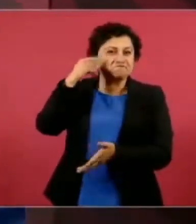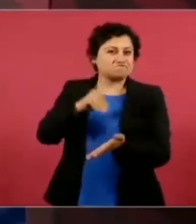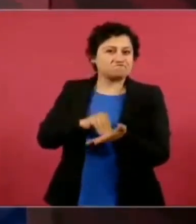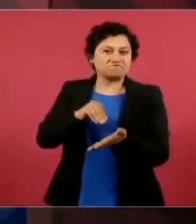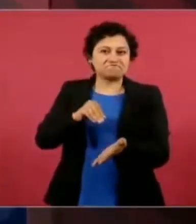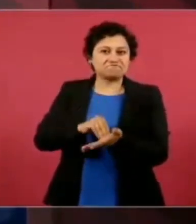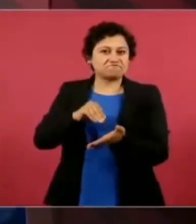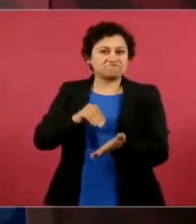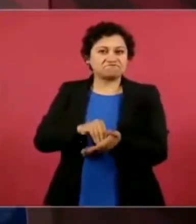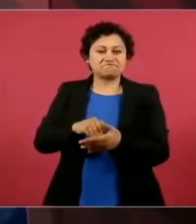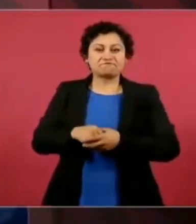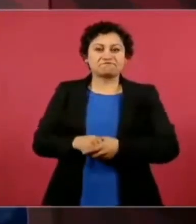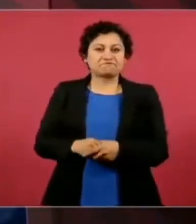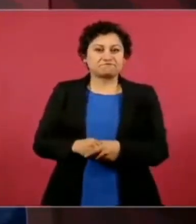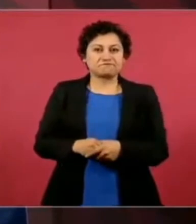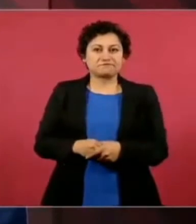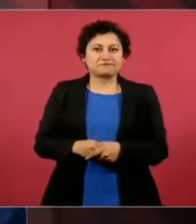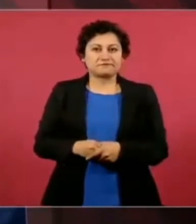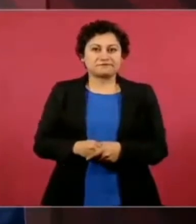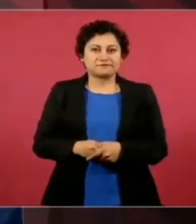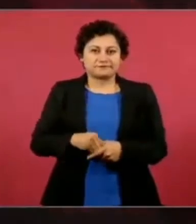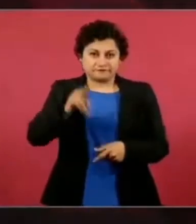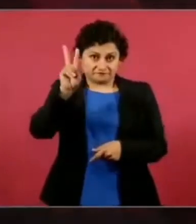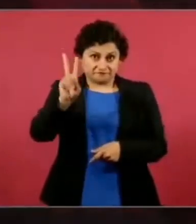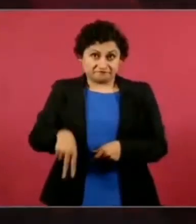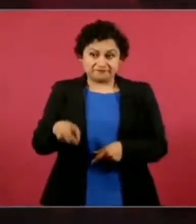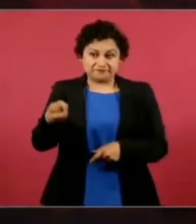nacional lo mismo.